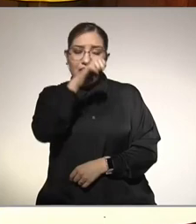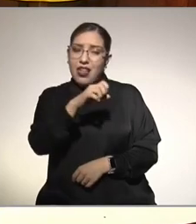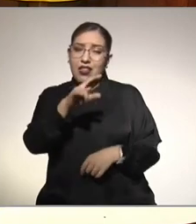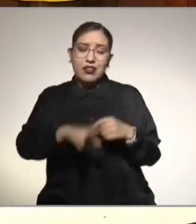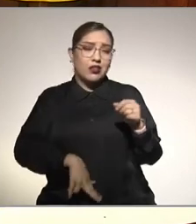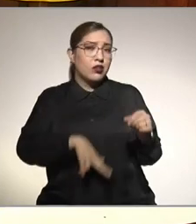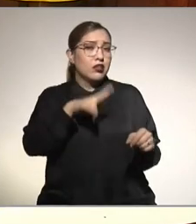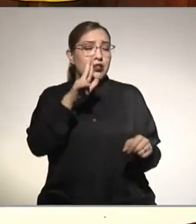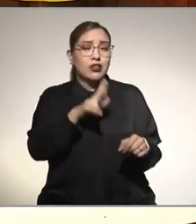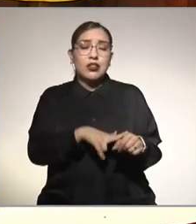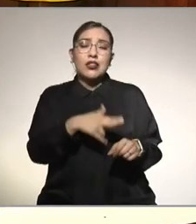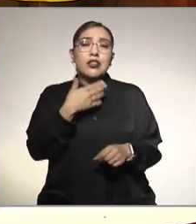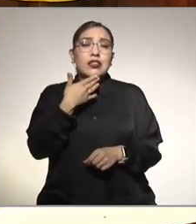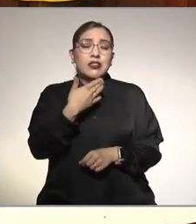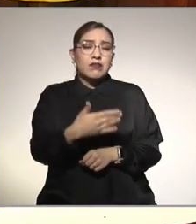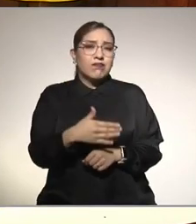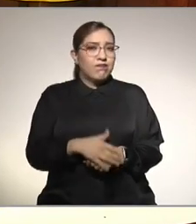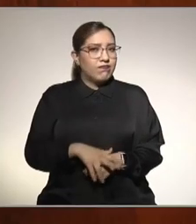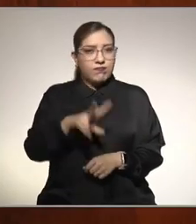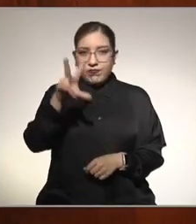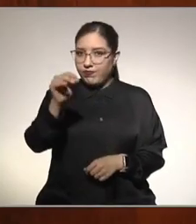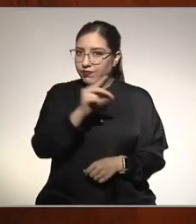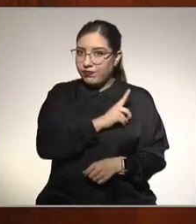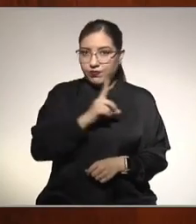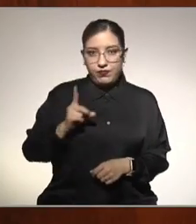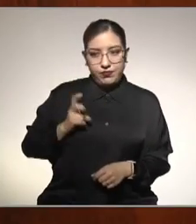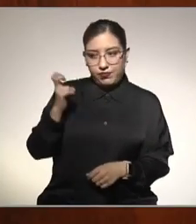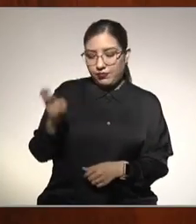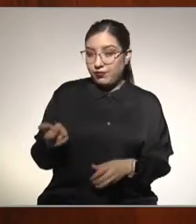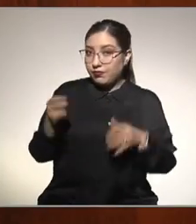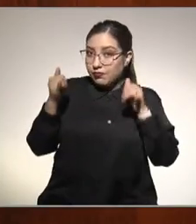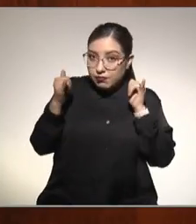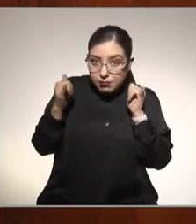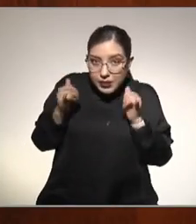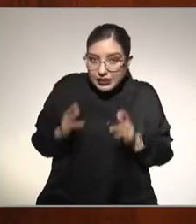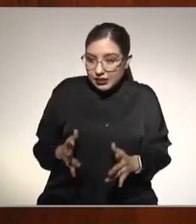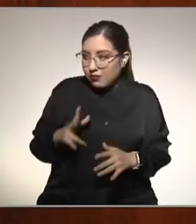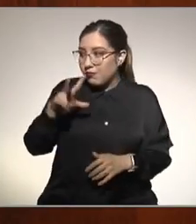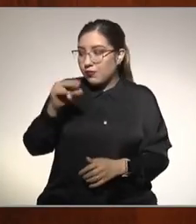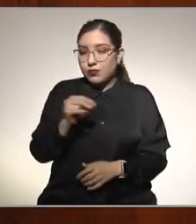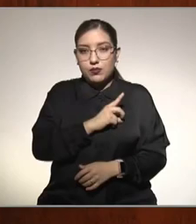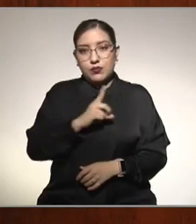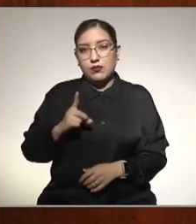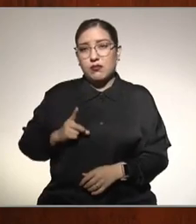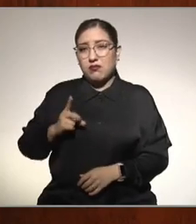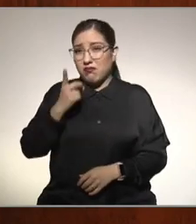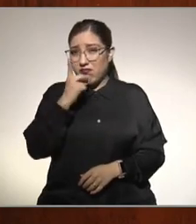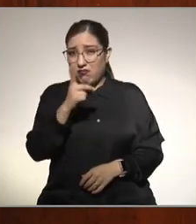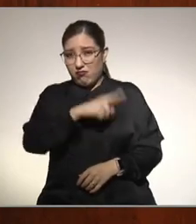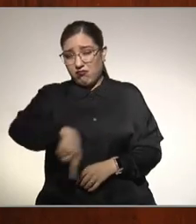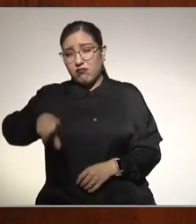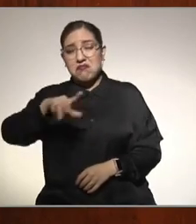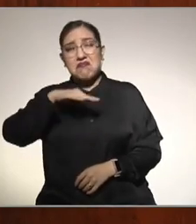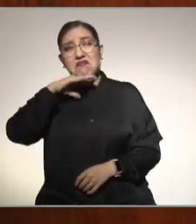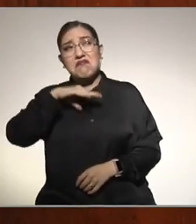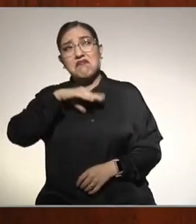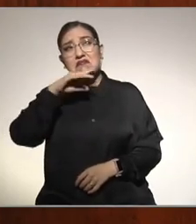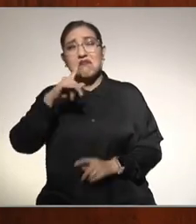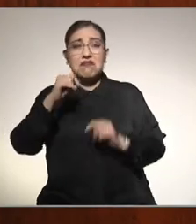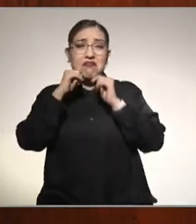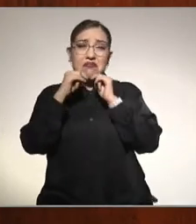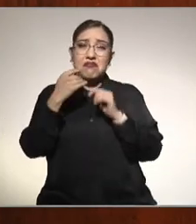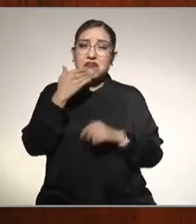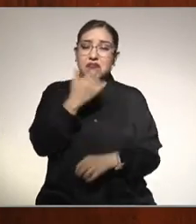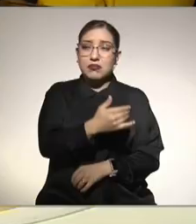de vernos mal, no debe de ser este sobrepeso y no debemos de decir está bien vernos con sobrepeso. Entonces, se ha